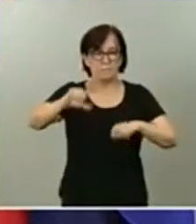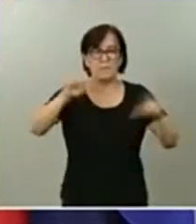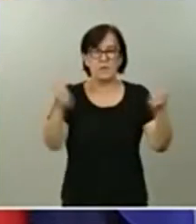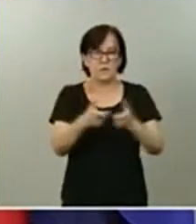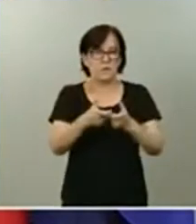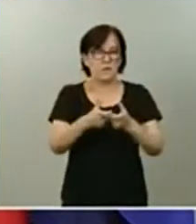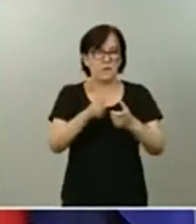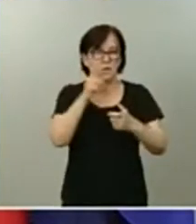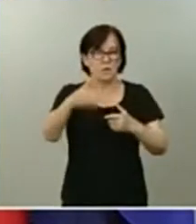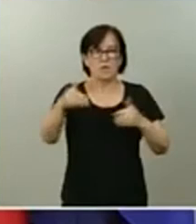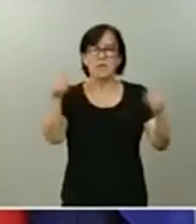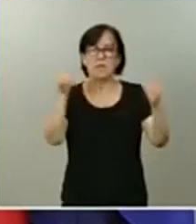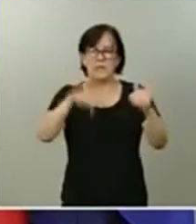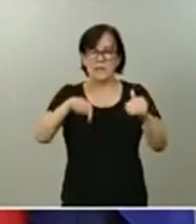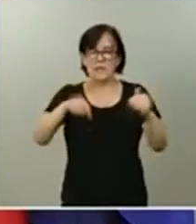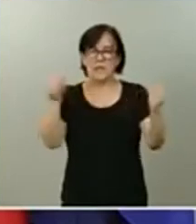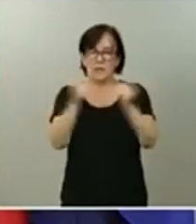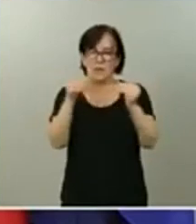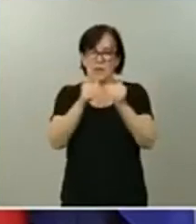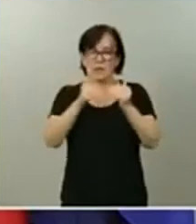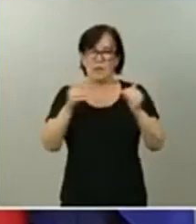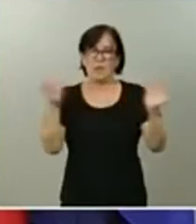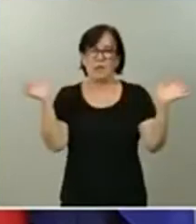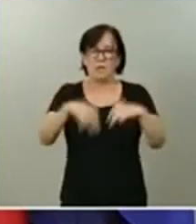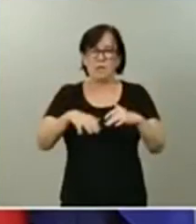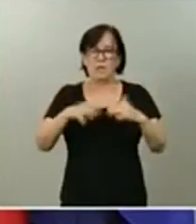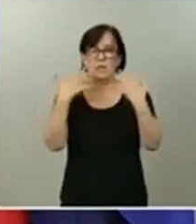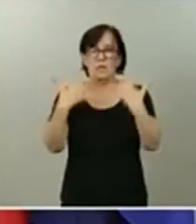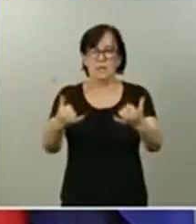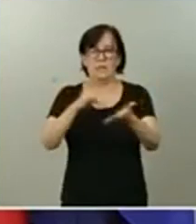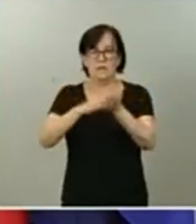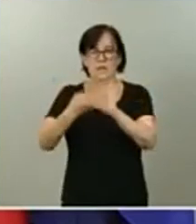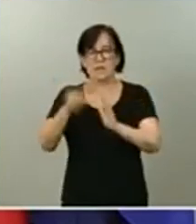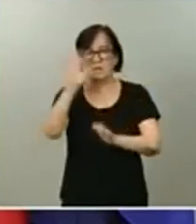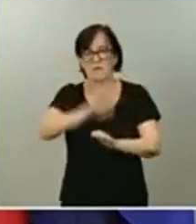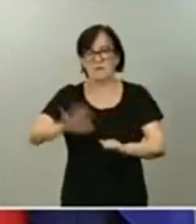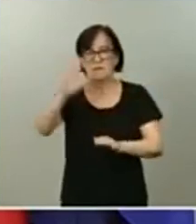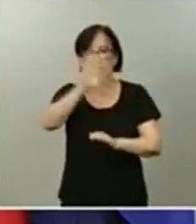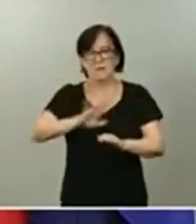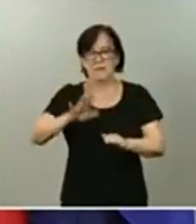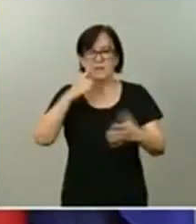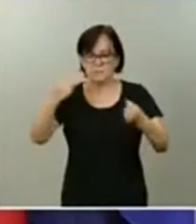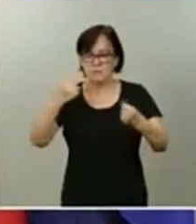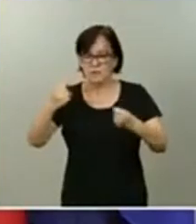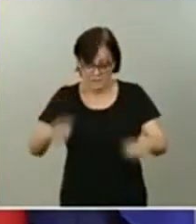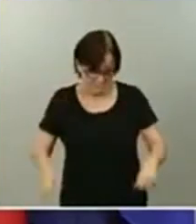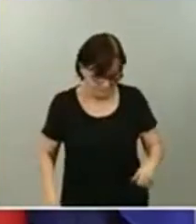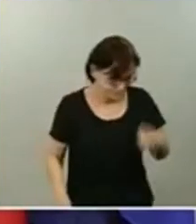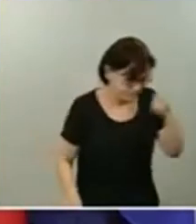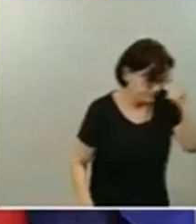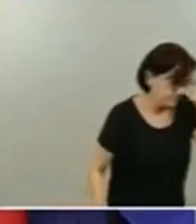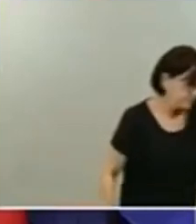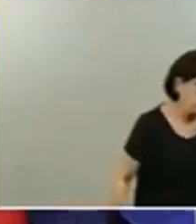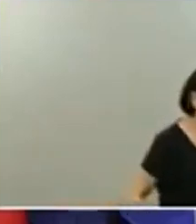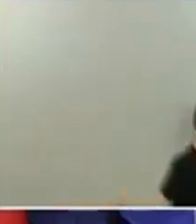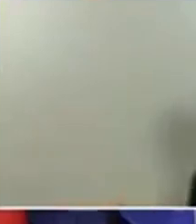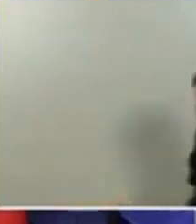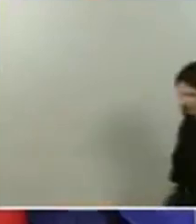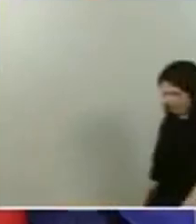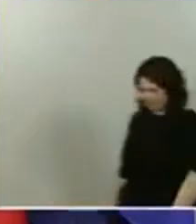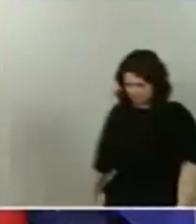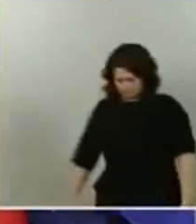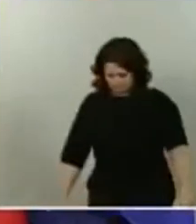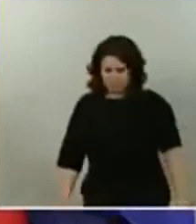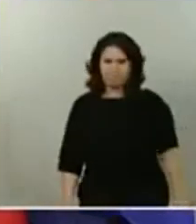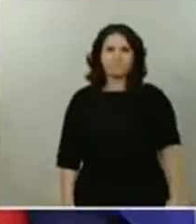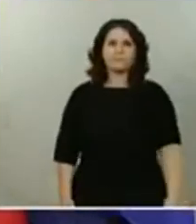para este jueves en el seno del plenario del Sistema Nacional de Salud. Como saben ustedes, así lo informó ayer el doctor Simón, en